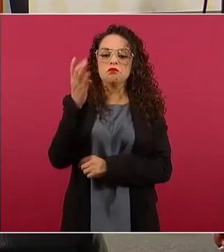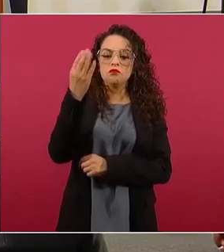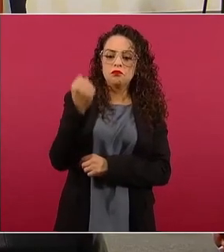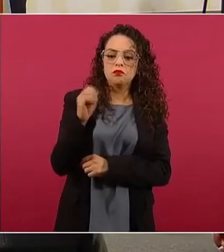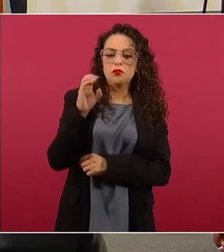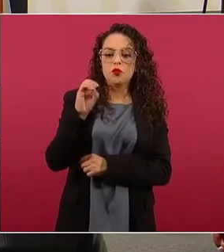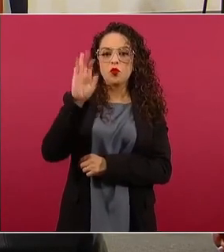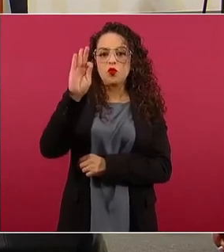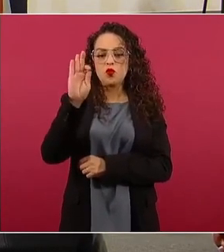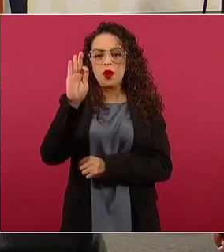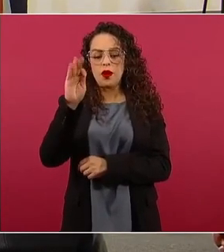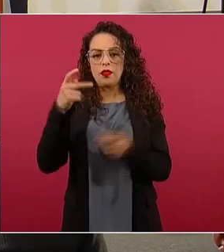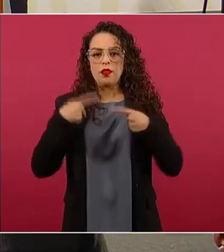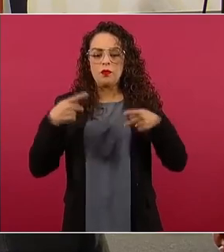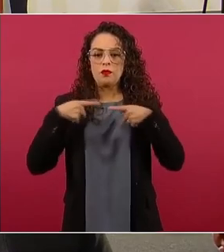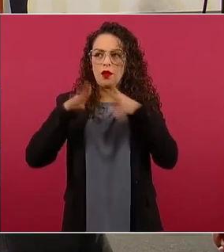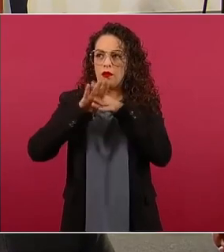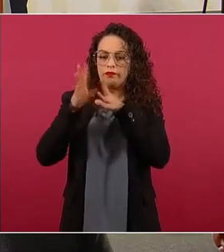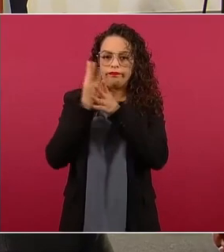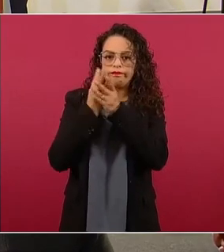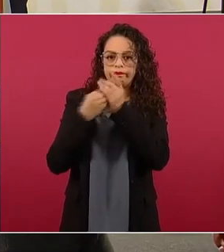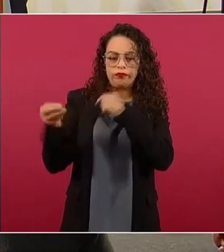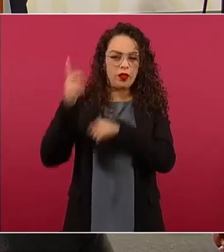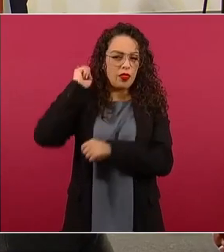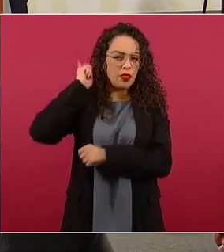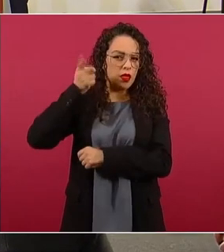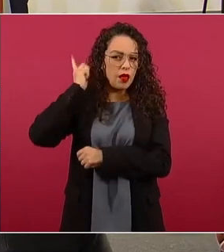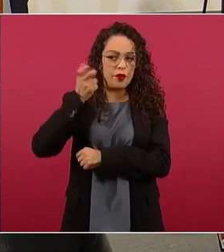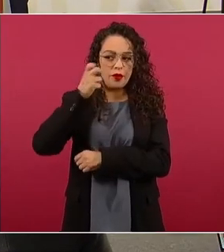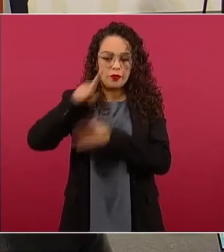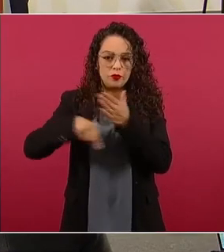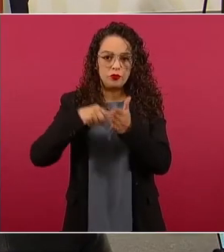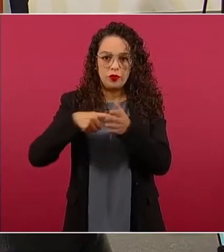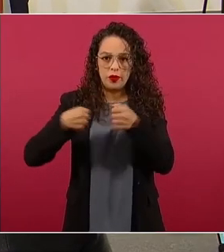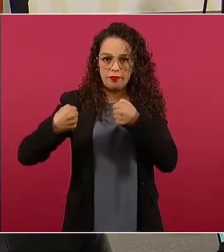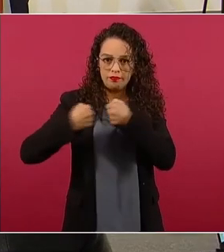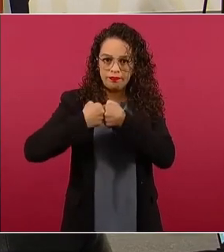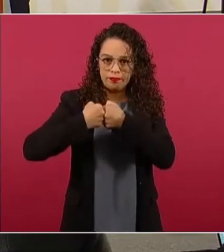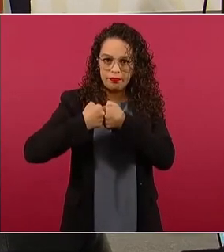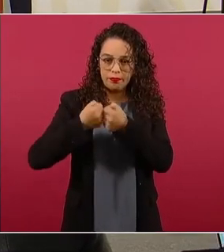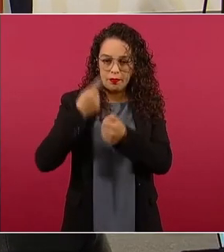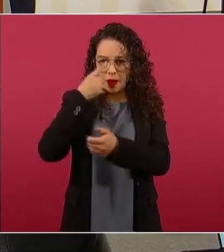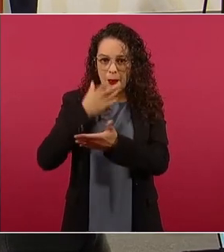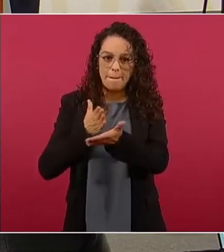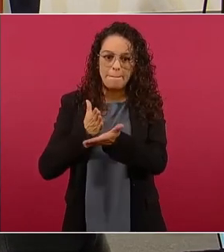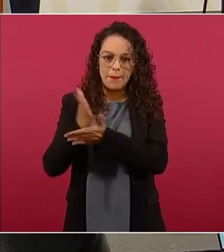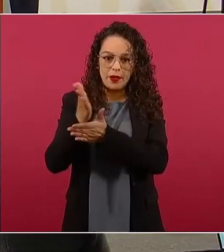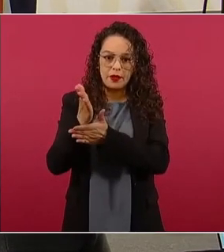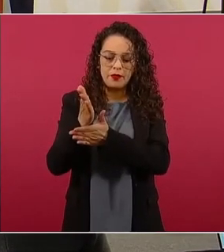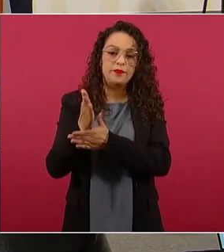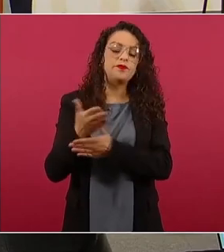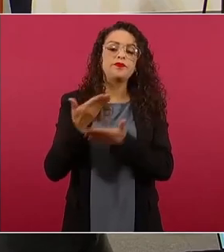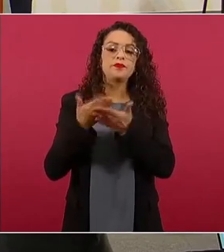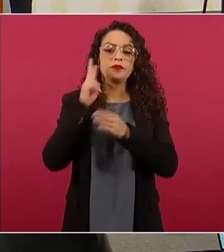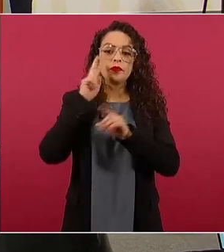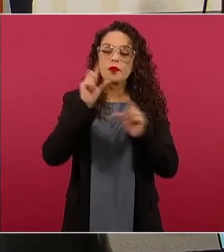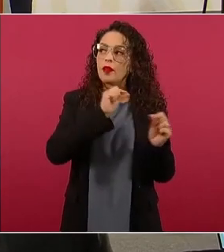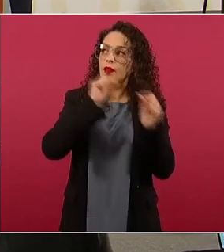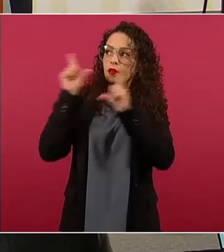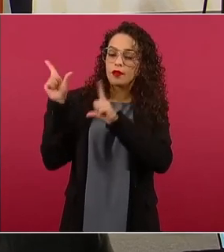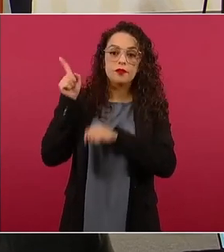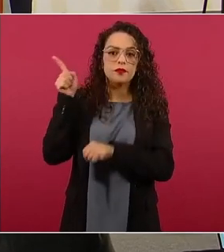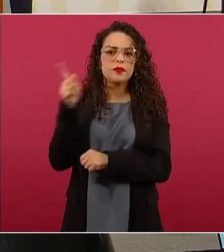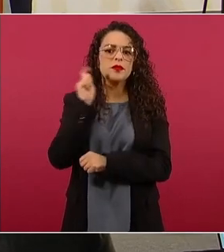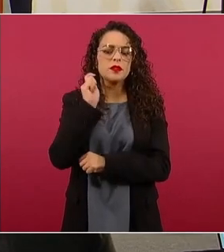diariamente en ese paso fronterizo. Siguiente. Esto es una vez que se conoció el incidente, ya a las